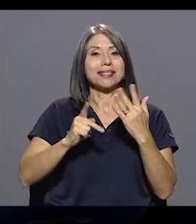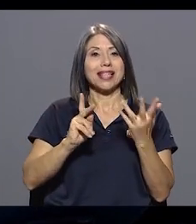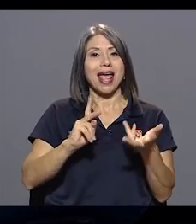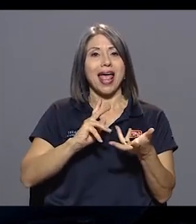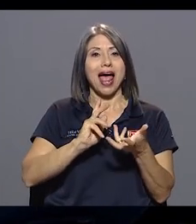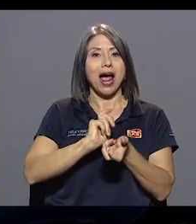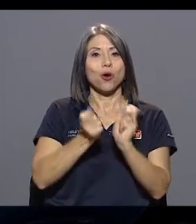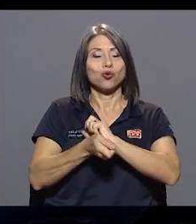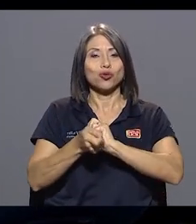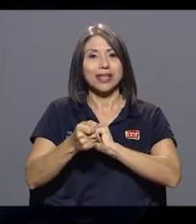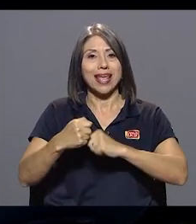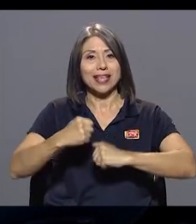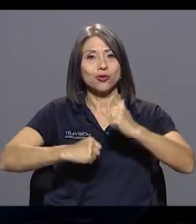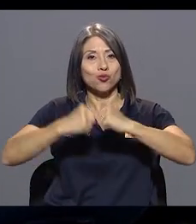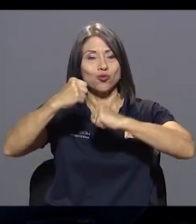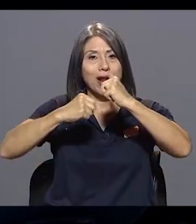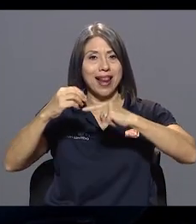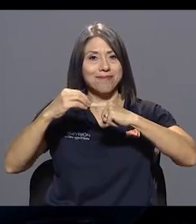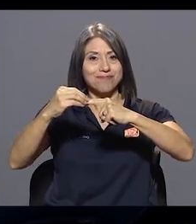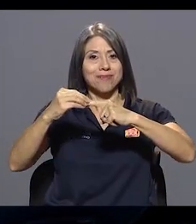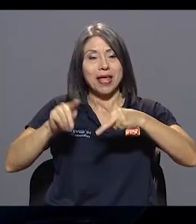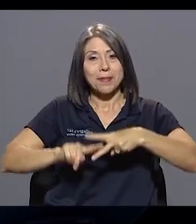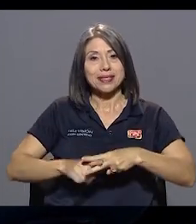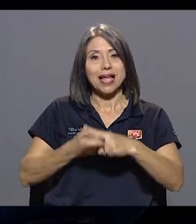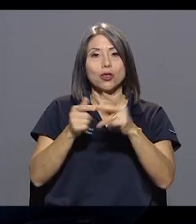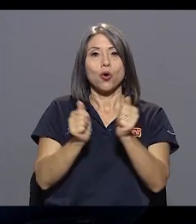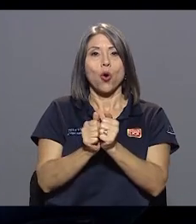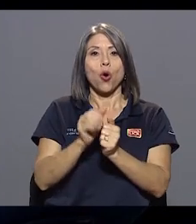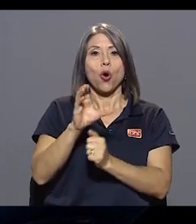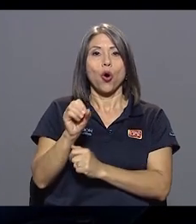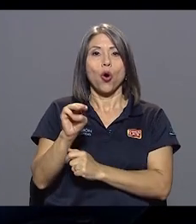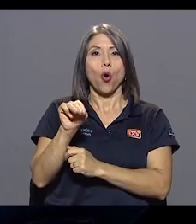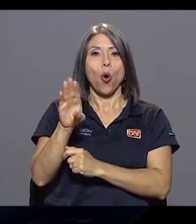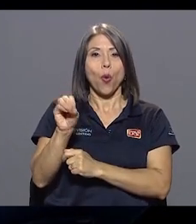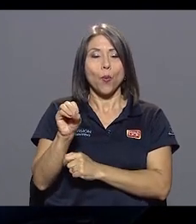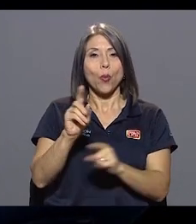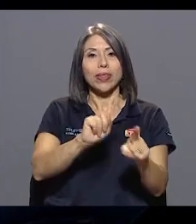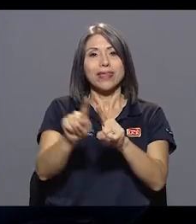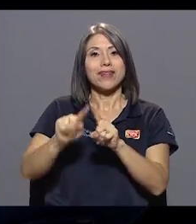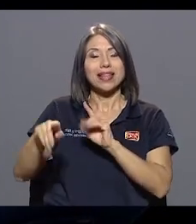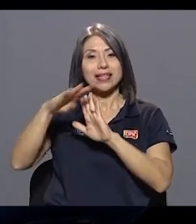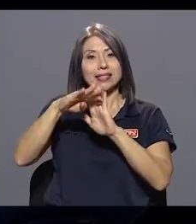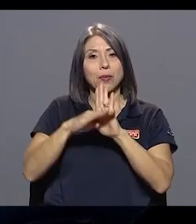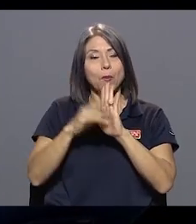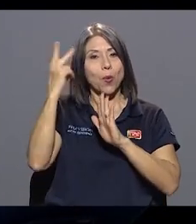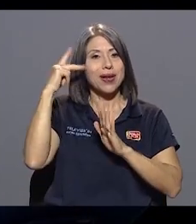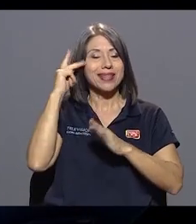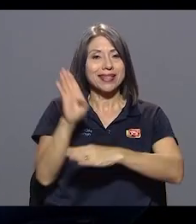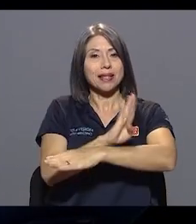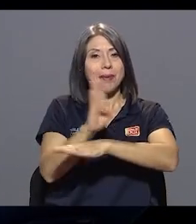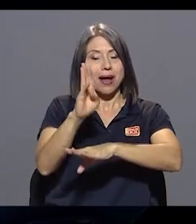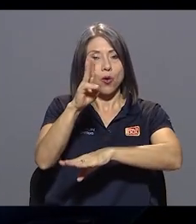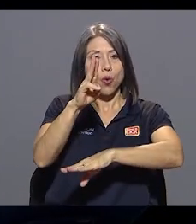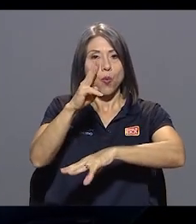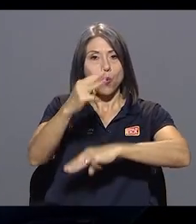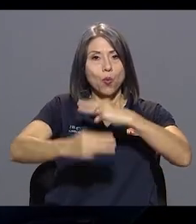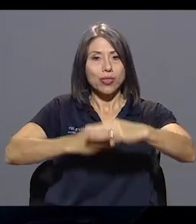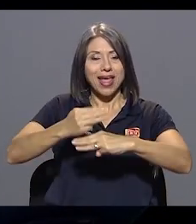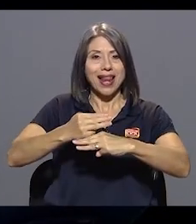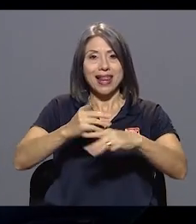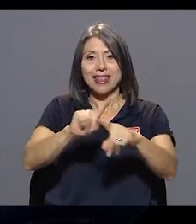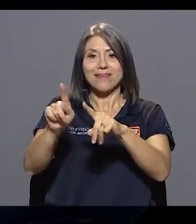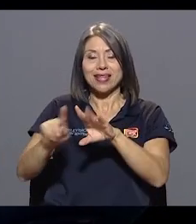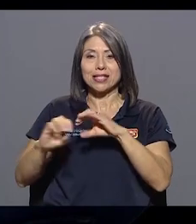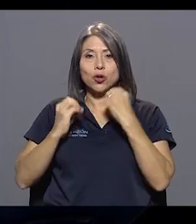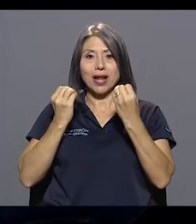del Banco Mundial y de los organismos internacionales. Actualmente estamos enfrentando una situación